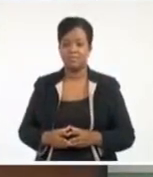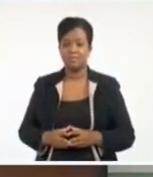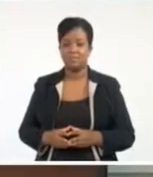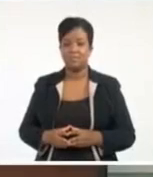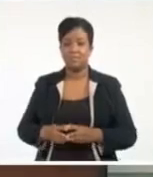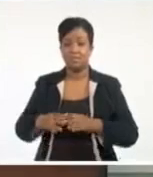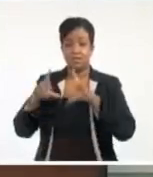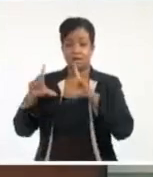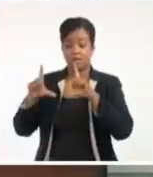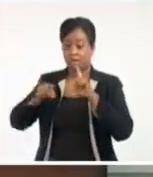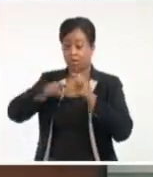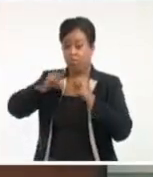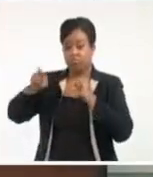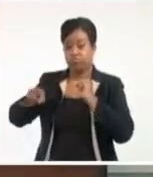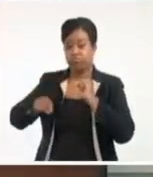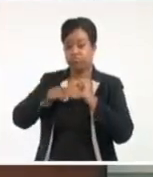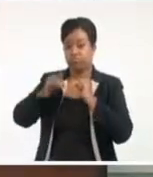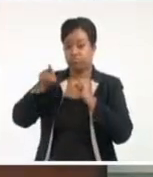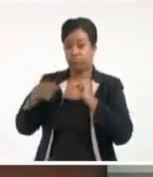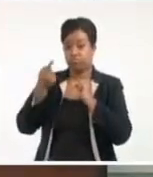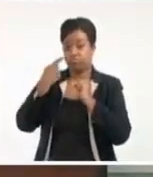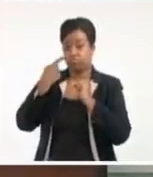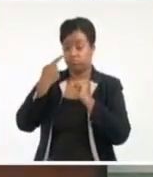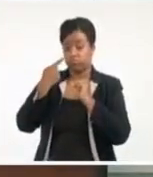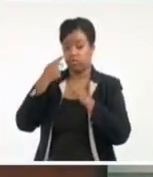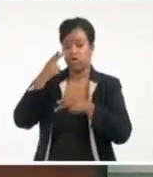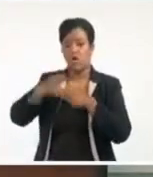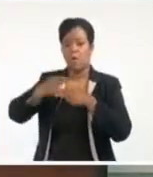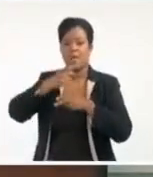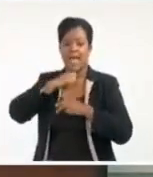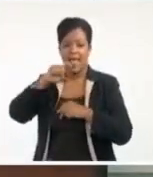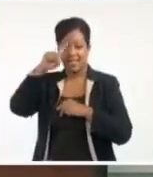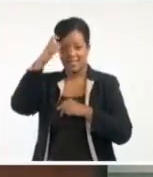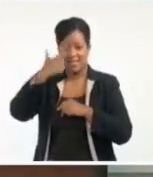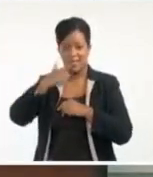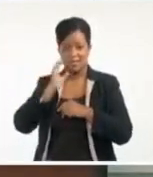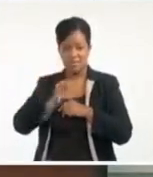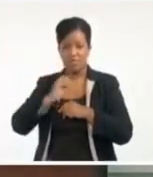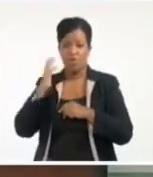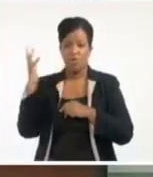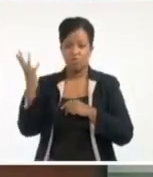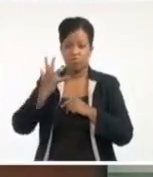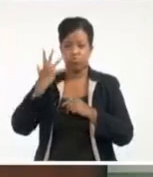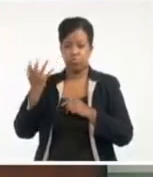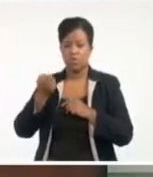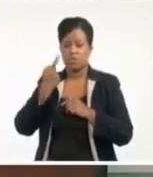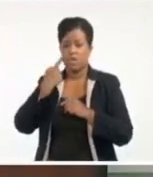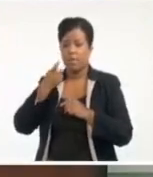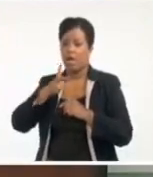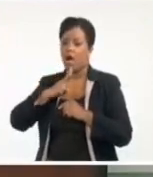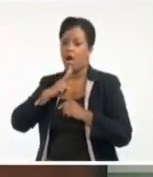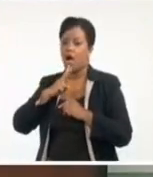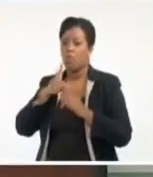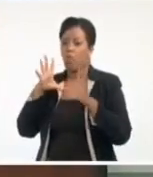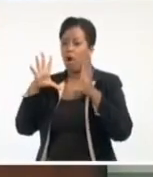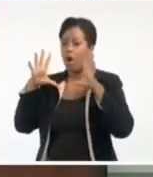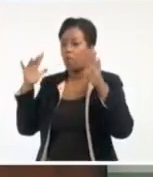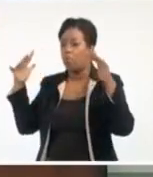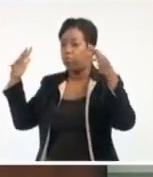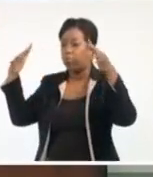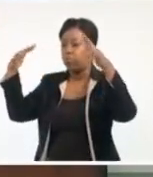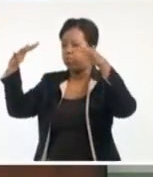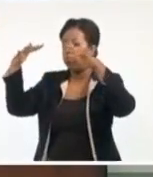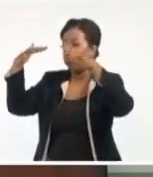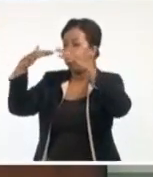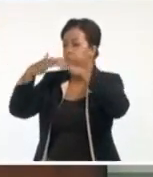tiene ahora una nubosidad casi circular, pero